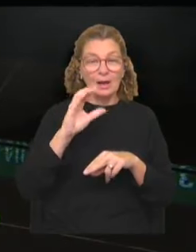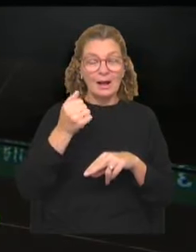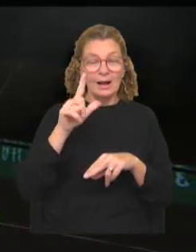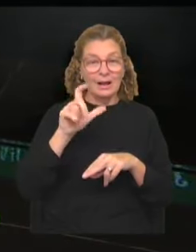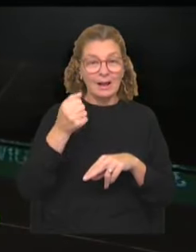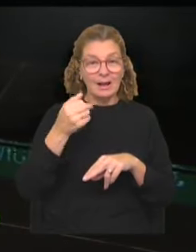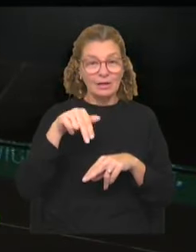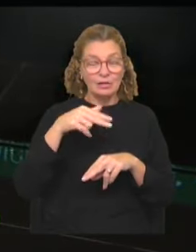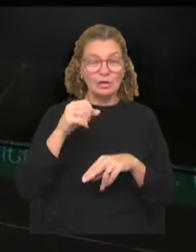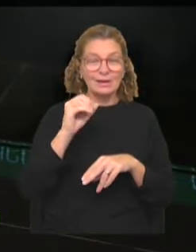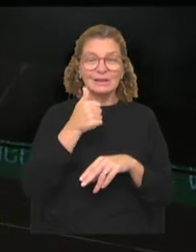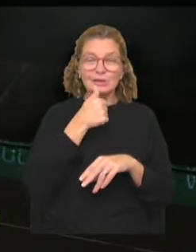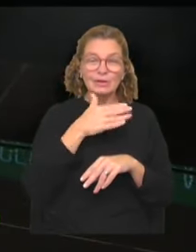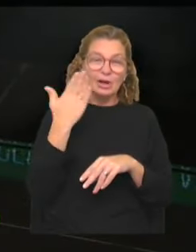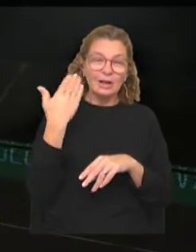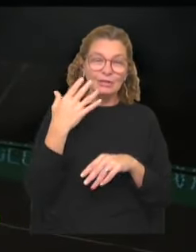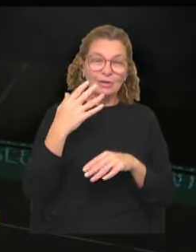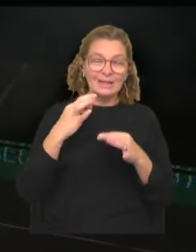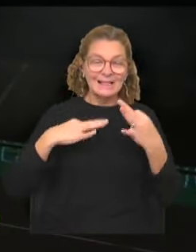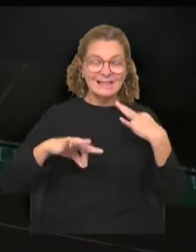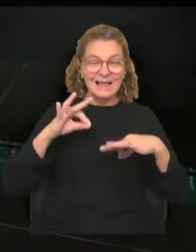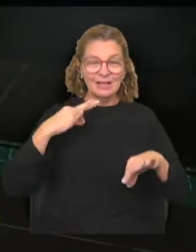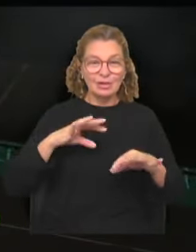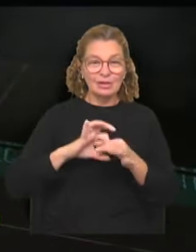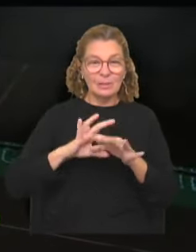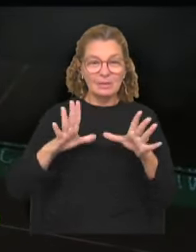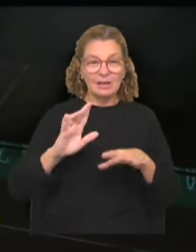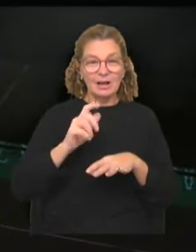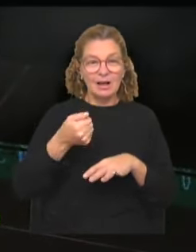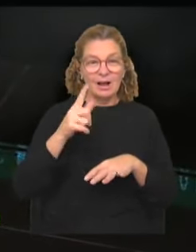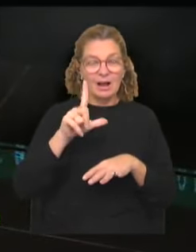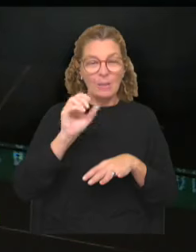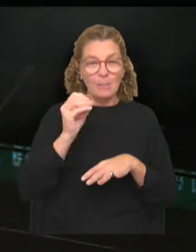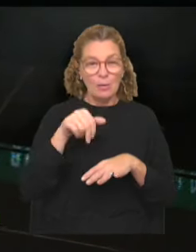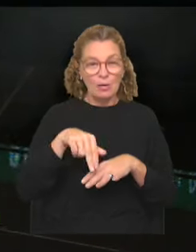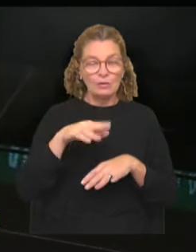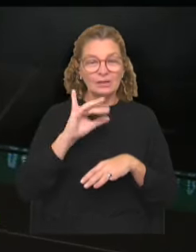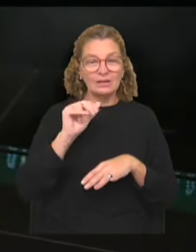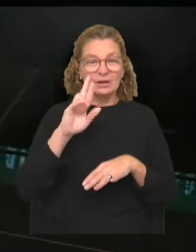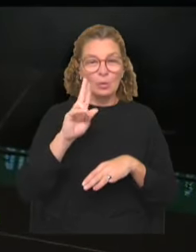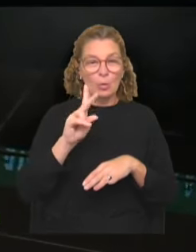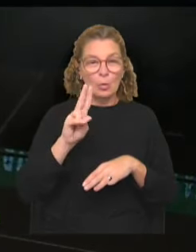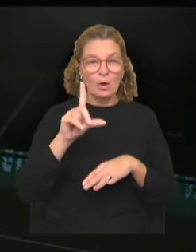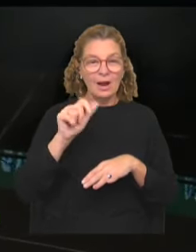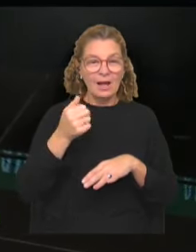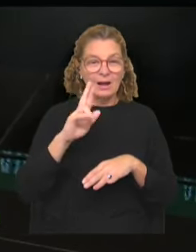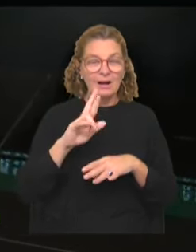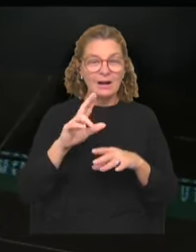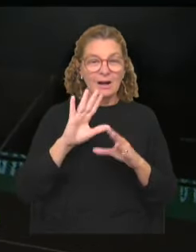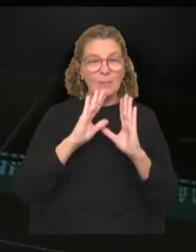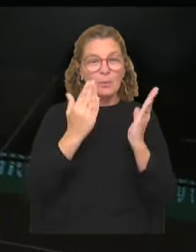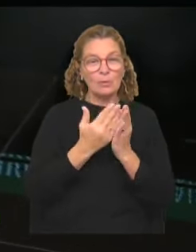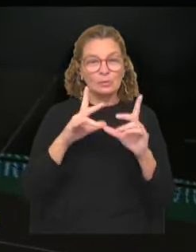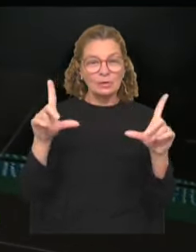nacional, también del teatro independiente, como no del galpón, del circular. Se destacó en el mundo de la televisión,